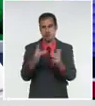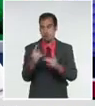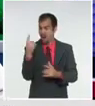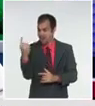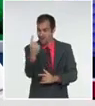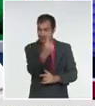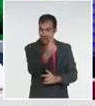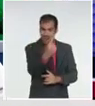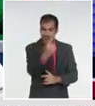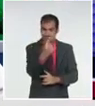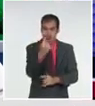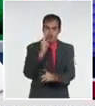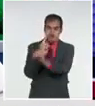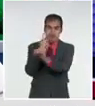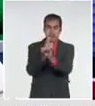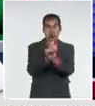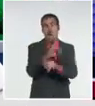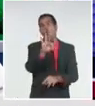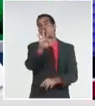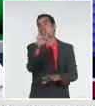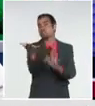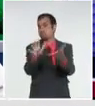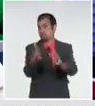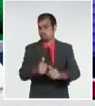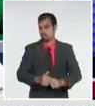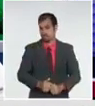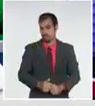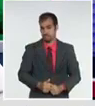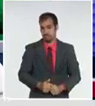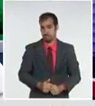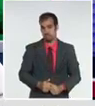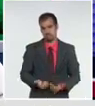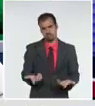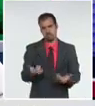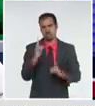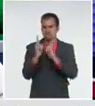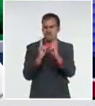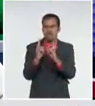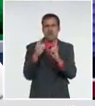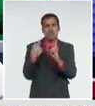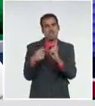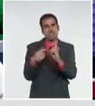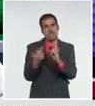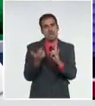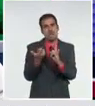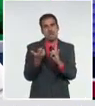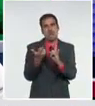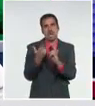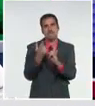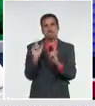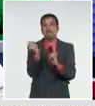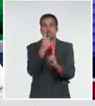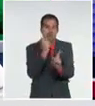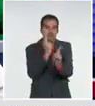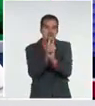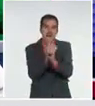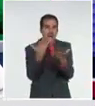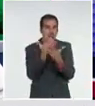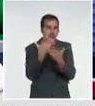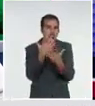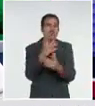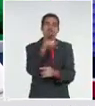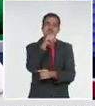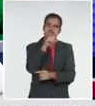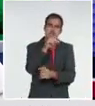que uno a veces dice es que un lactante debía de tener contacto con su madre, con su padre y